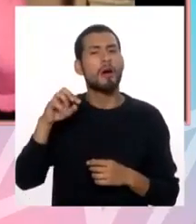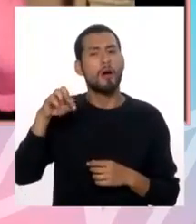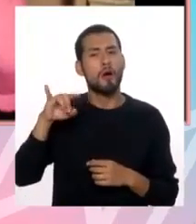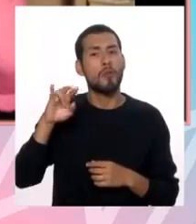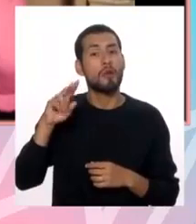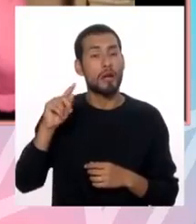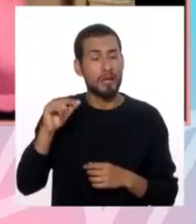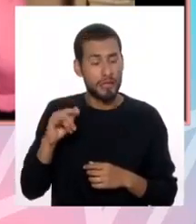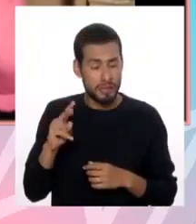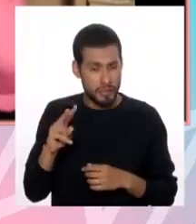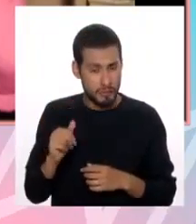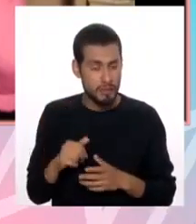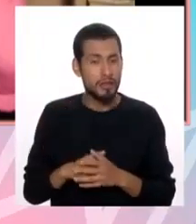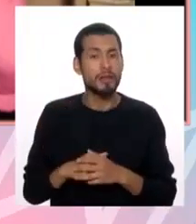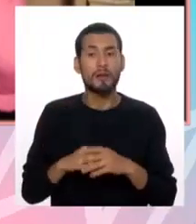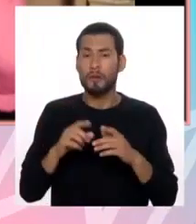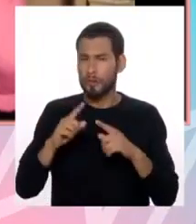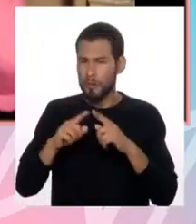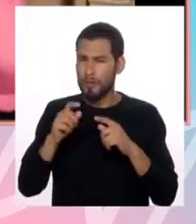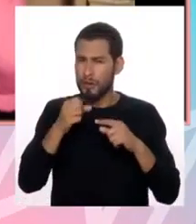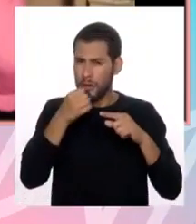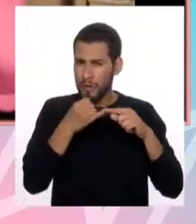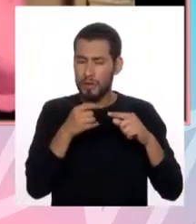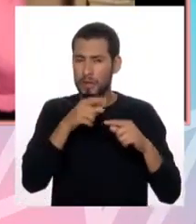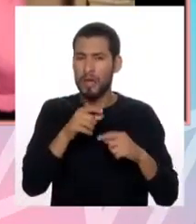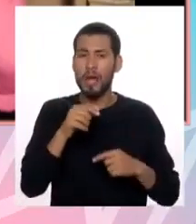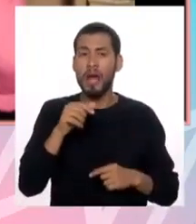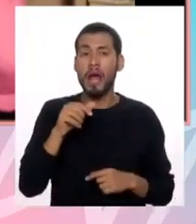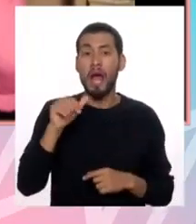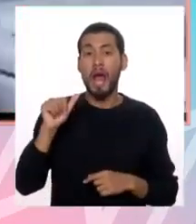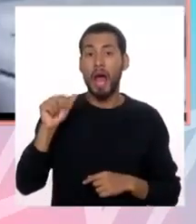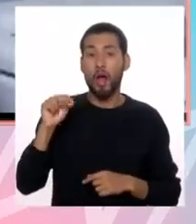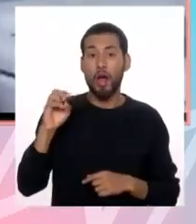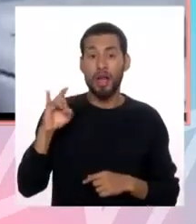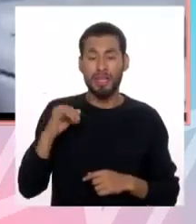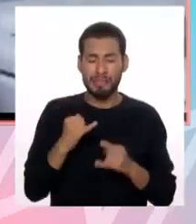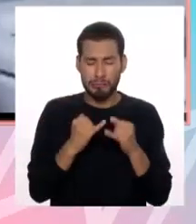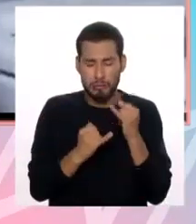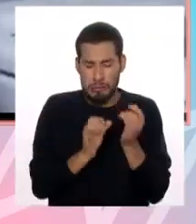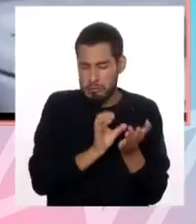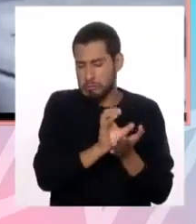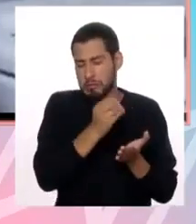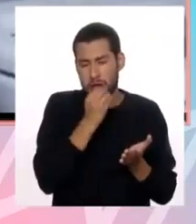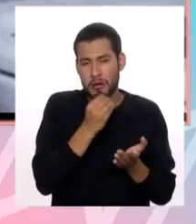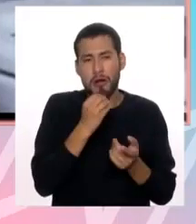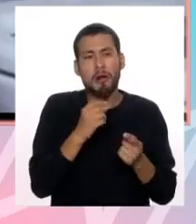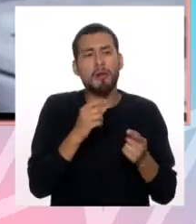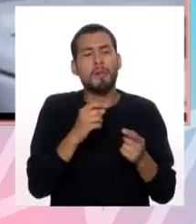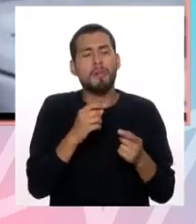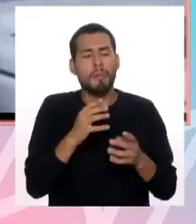porque también hay un subtipo que es la anorexia purgativa. Pero, digamos,